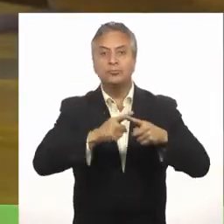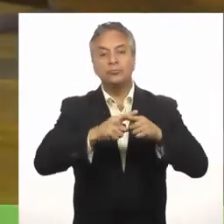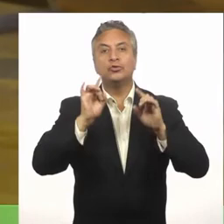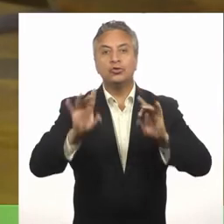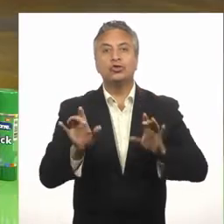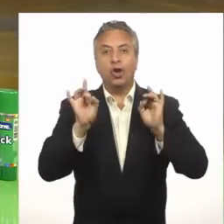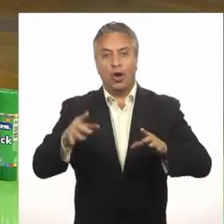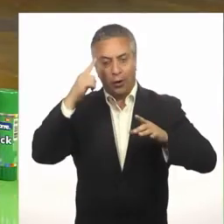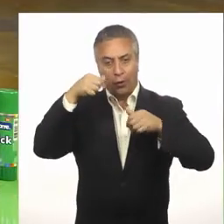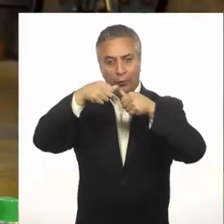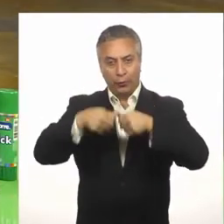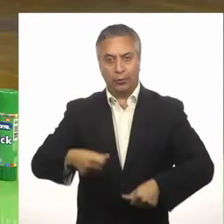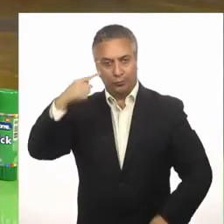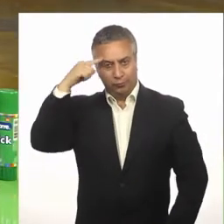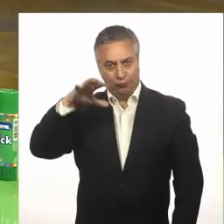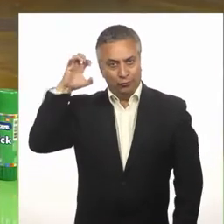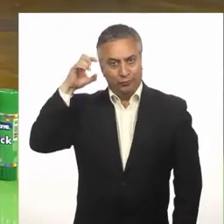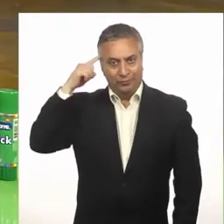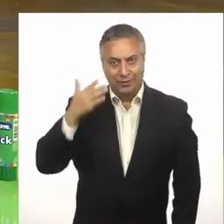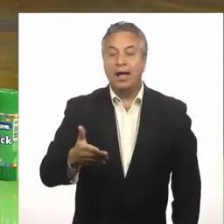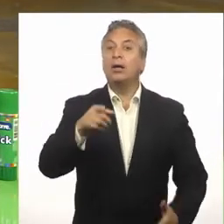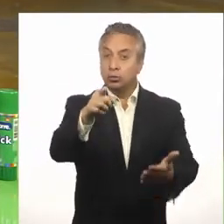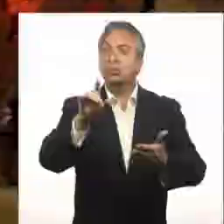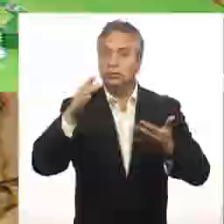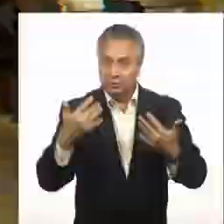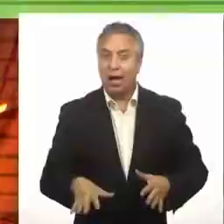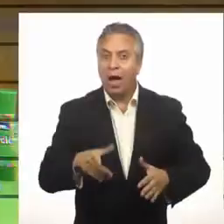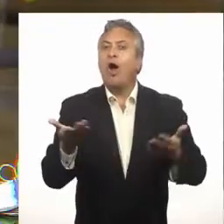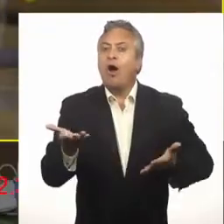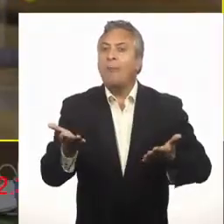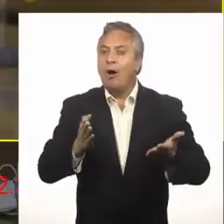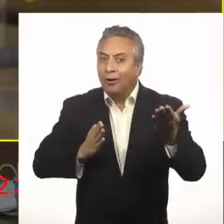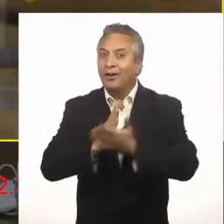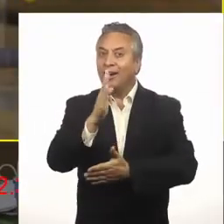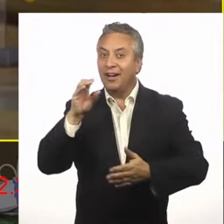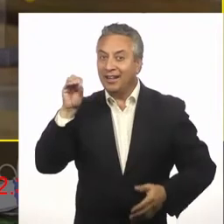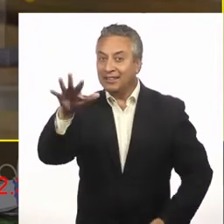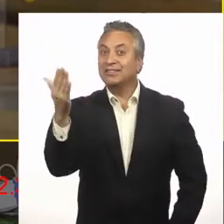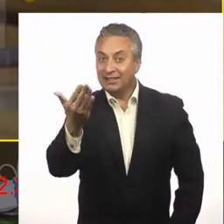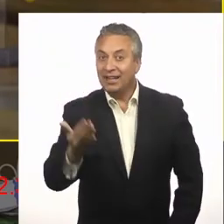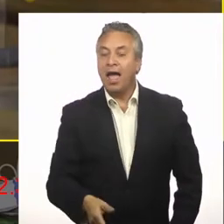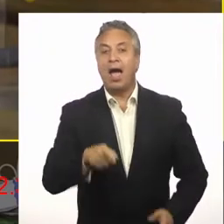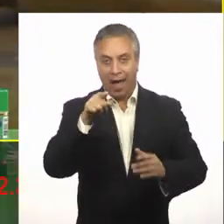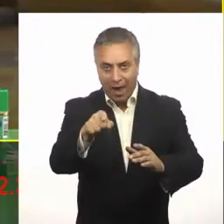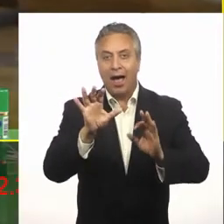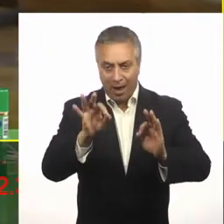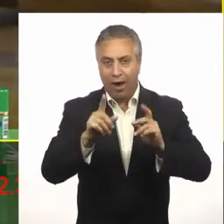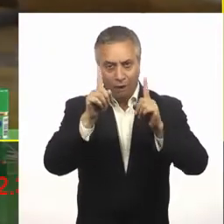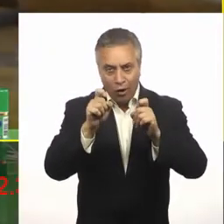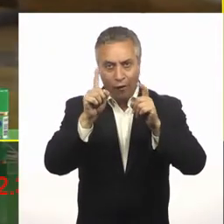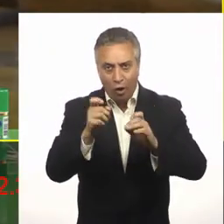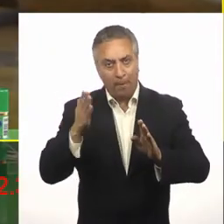imagen en el cerebro. Me imagino que ya sabes cómo se originó el cine. En el cine se ocupan secuencias fotográficas